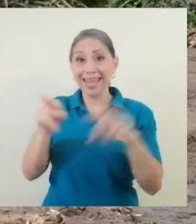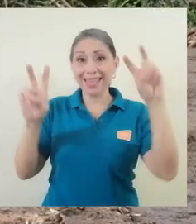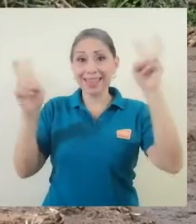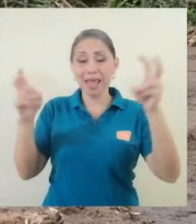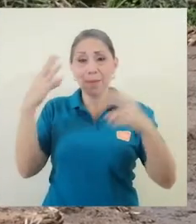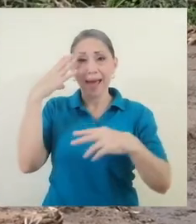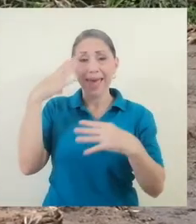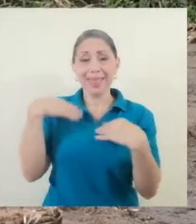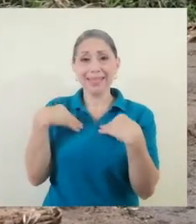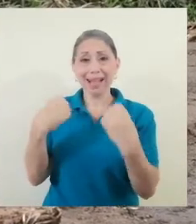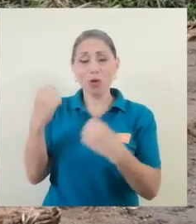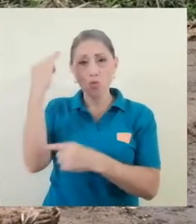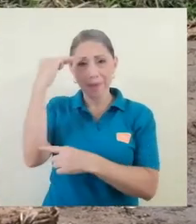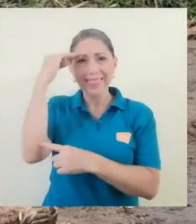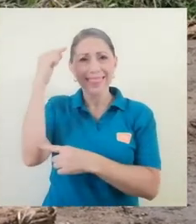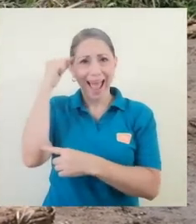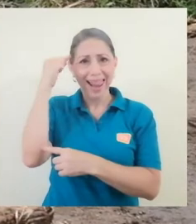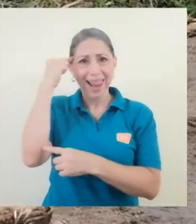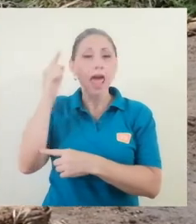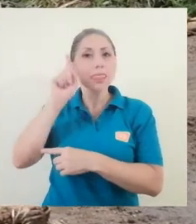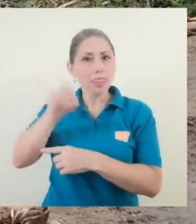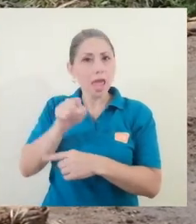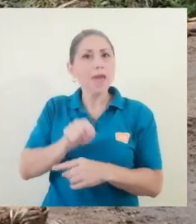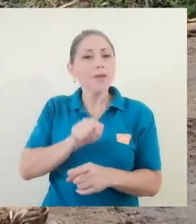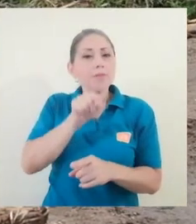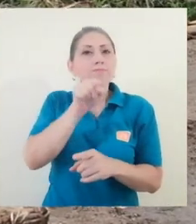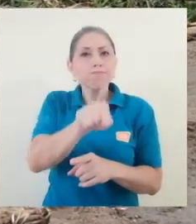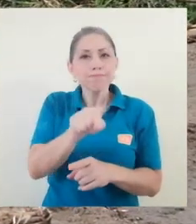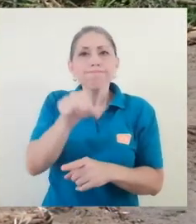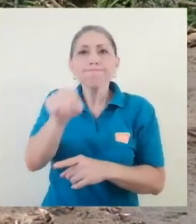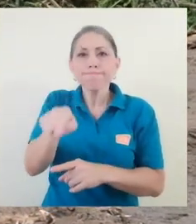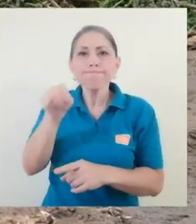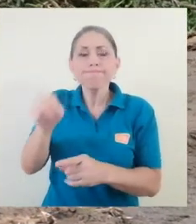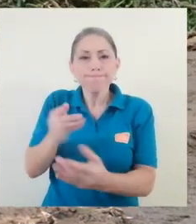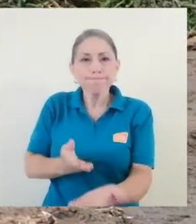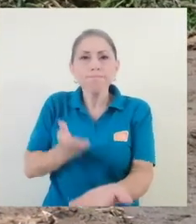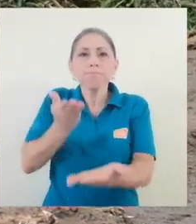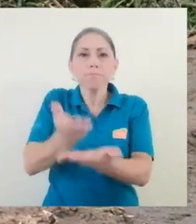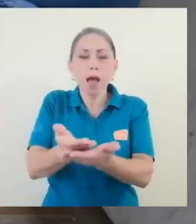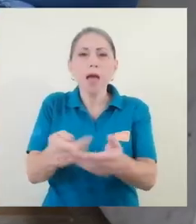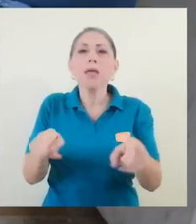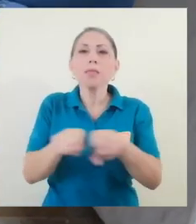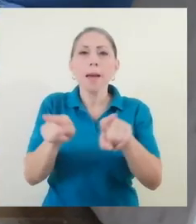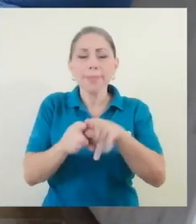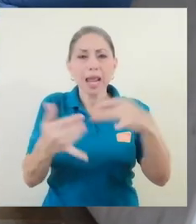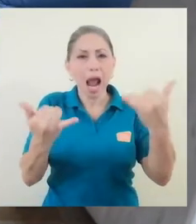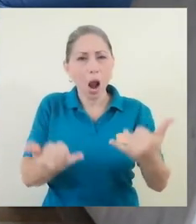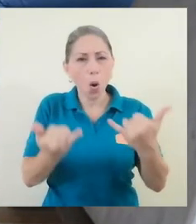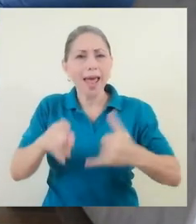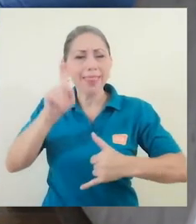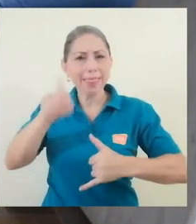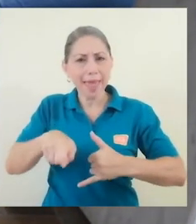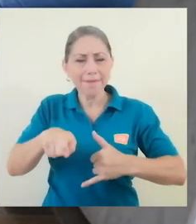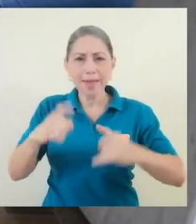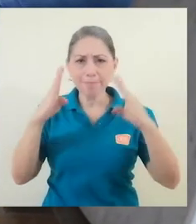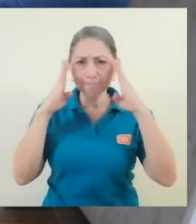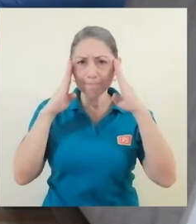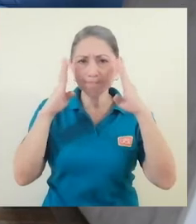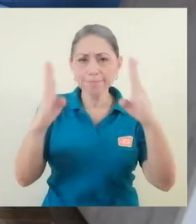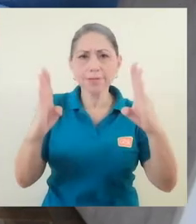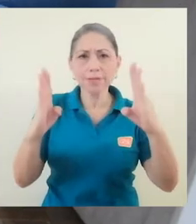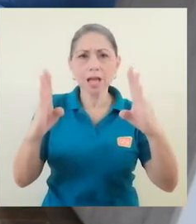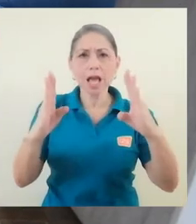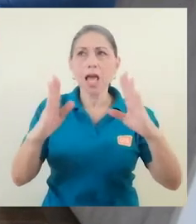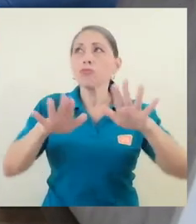estos espacios, sino que ya también debe abordar orientaciones darse un abordaje también